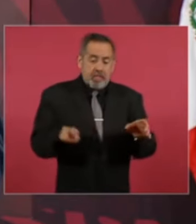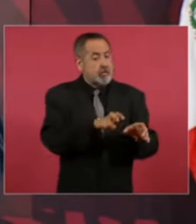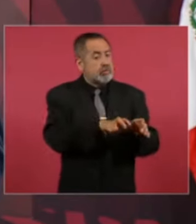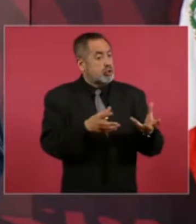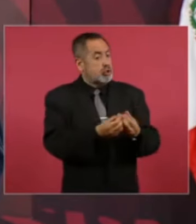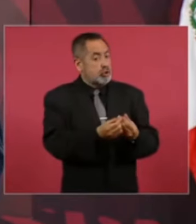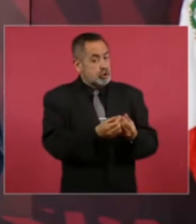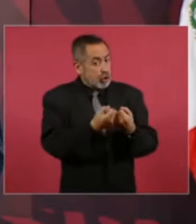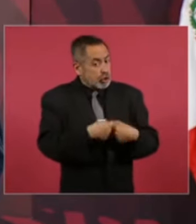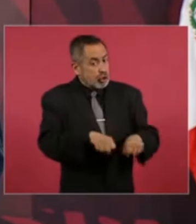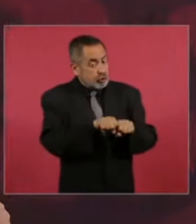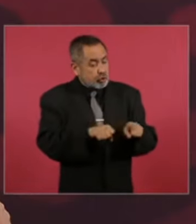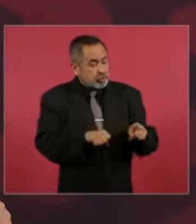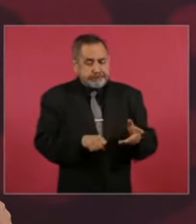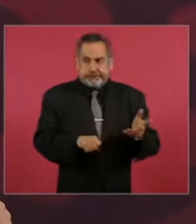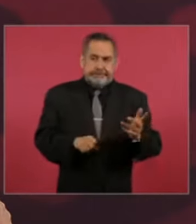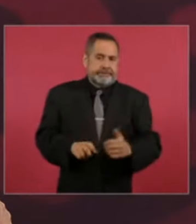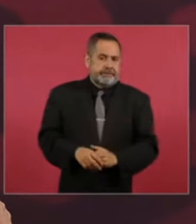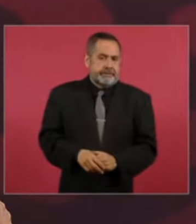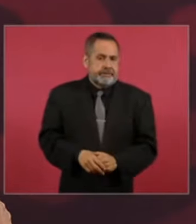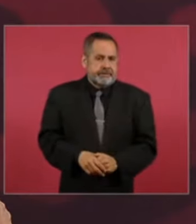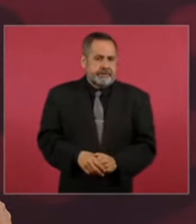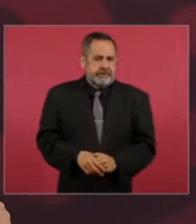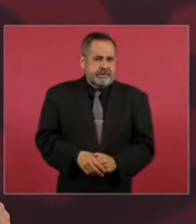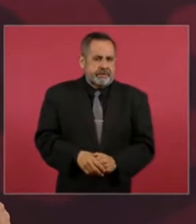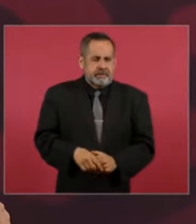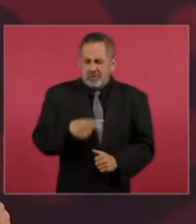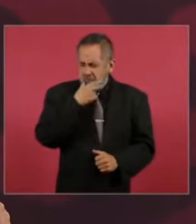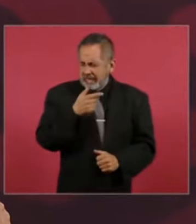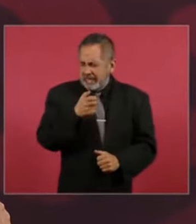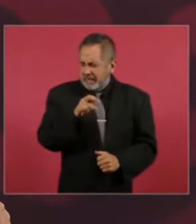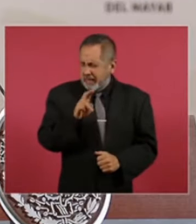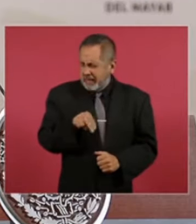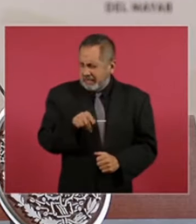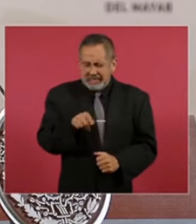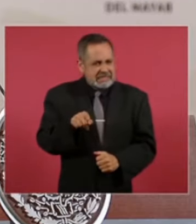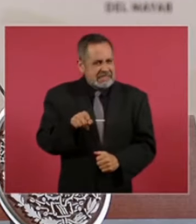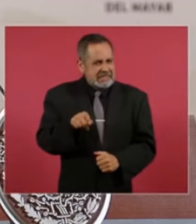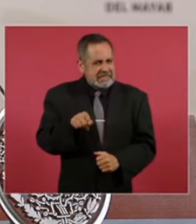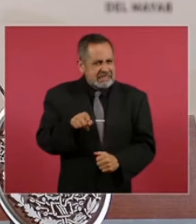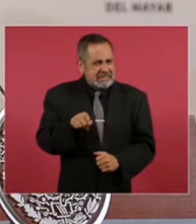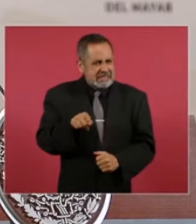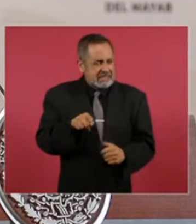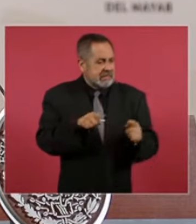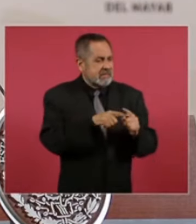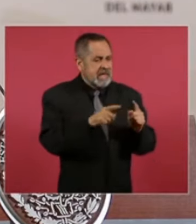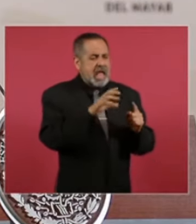un hermano de Claudio hijo de